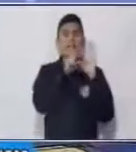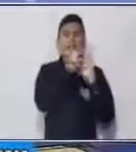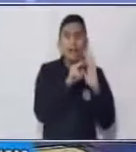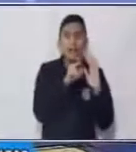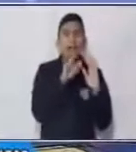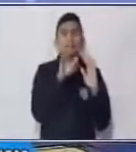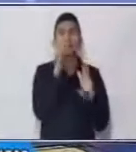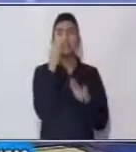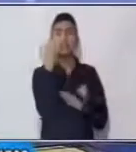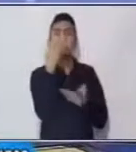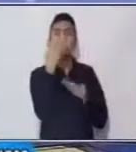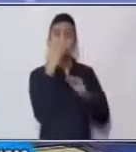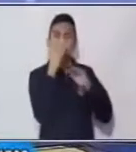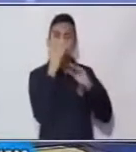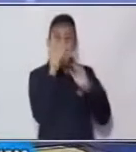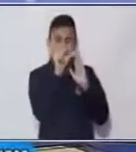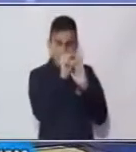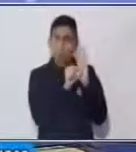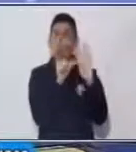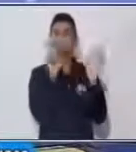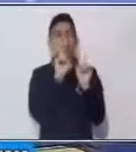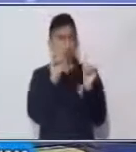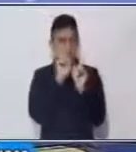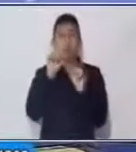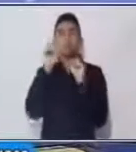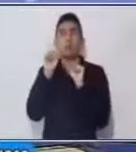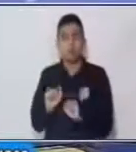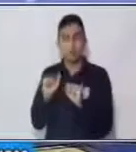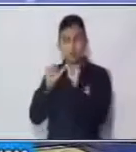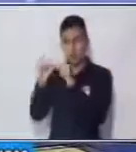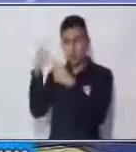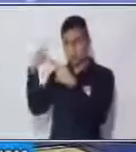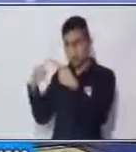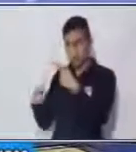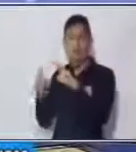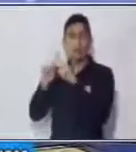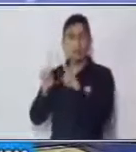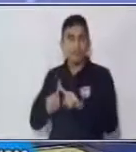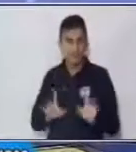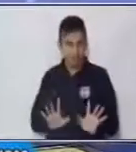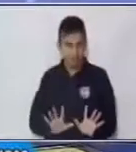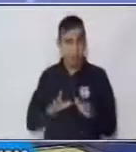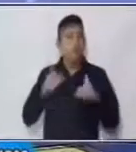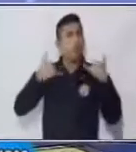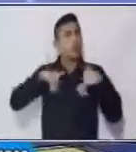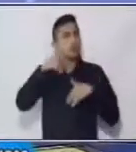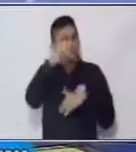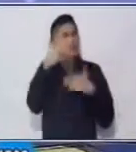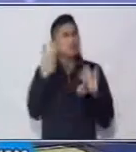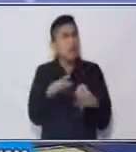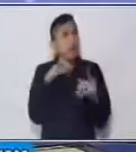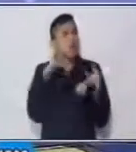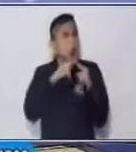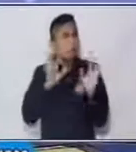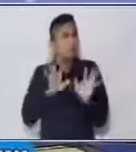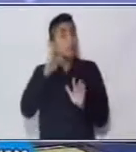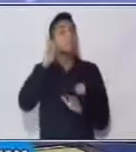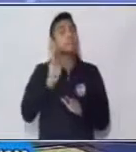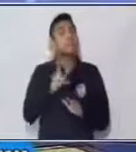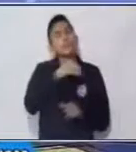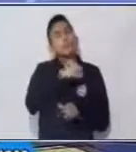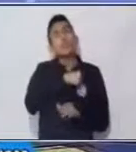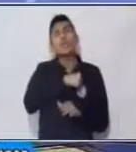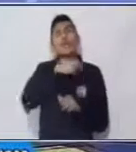grado, que es el área donde he estado trabajando con ustedes. Muy bien, algunos juegos ya los conocen. Siempre les quiero